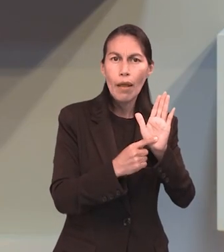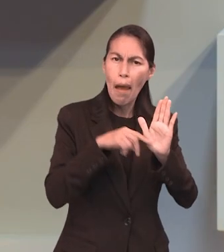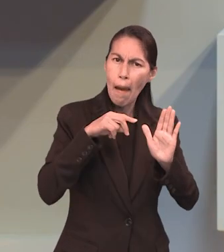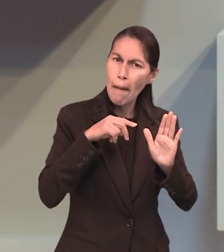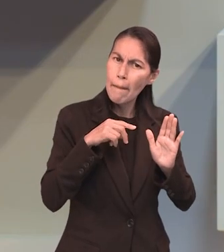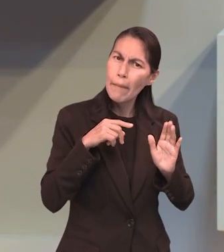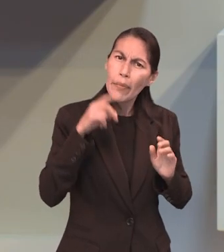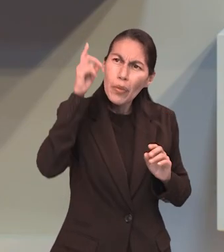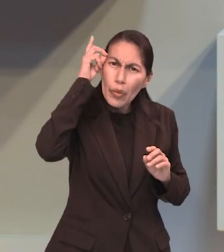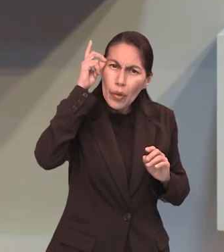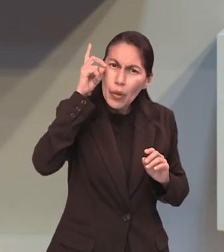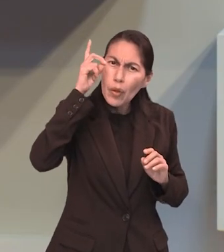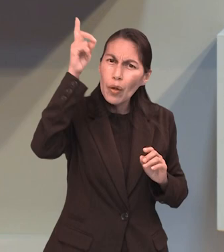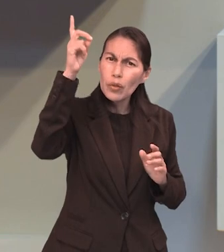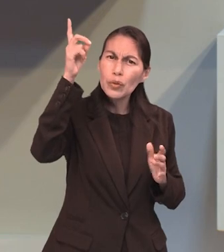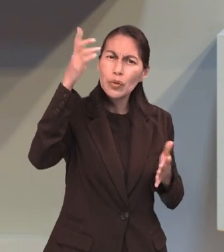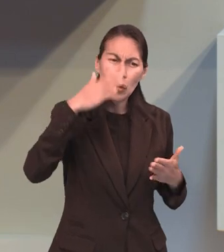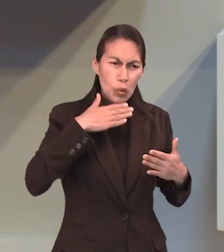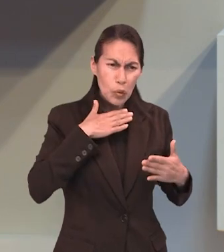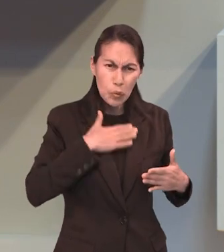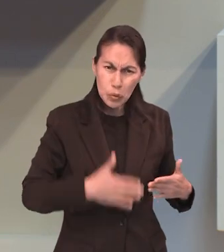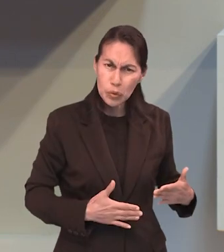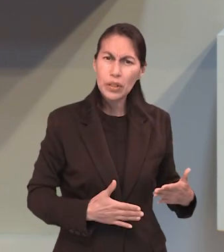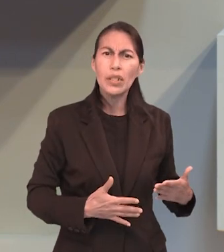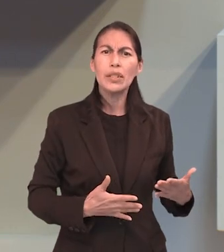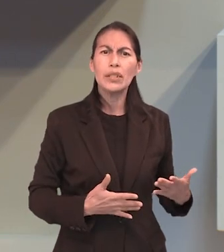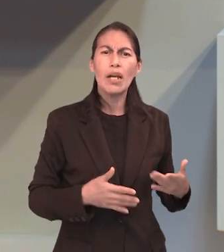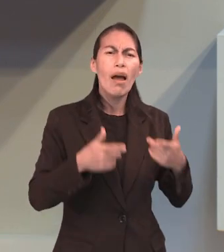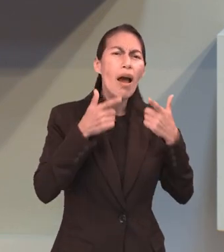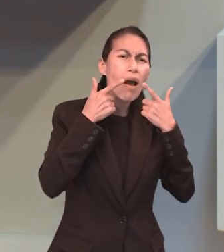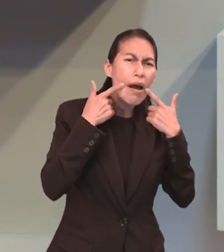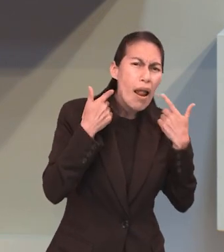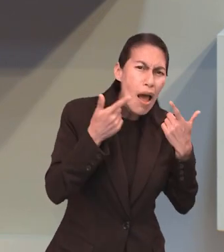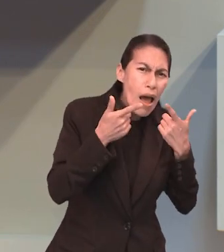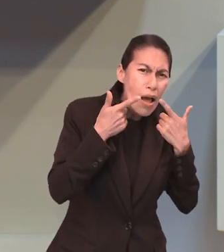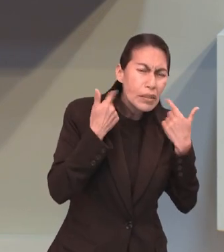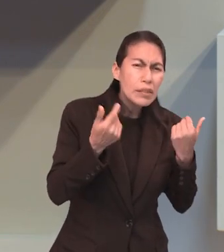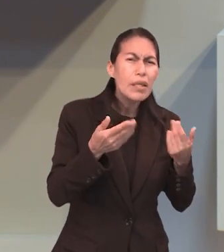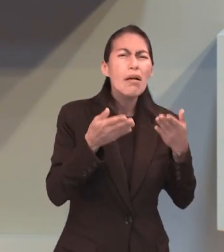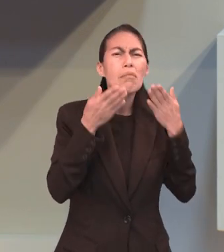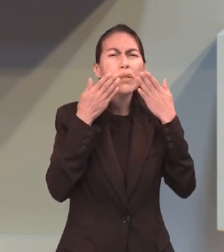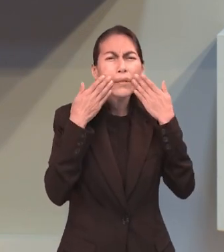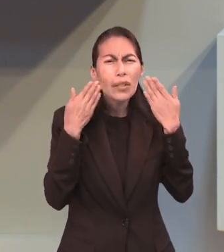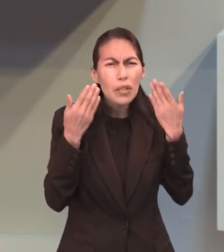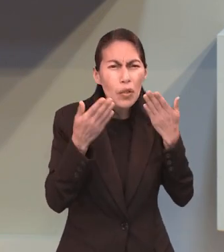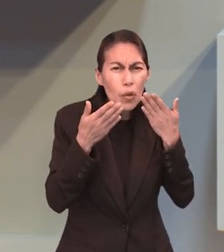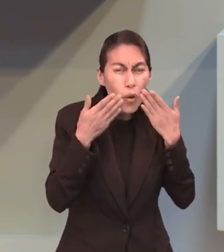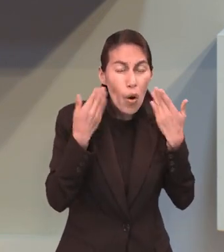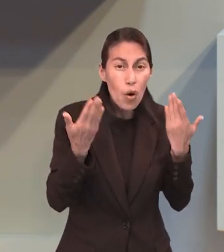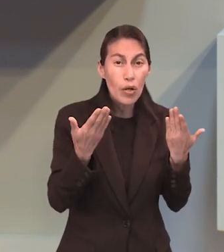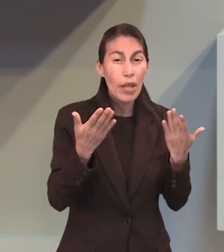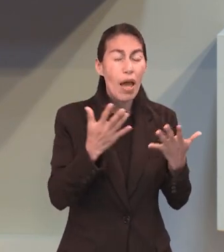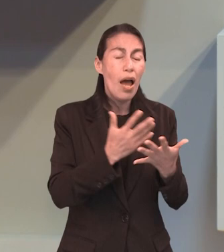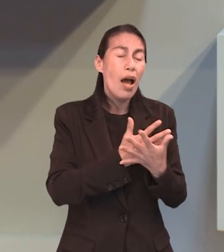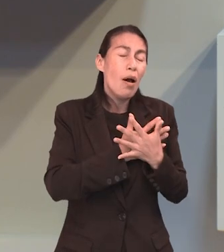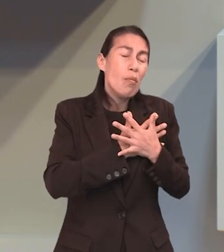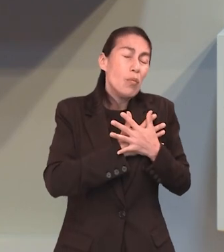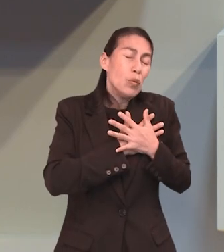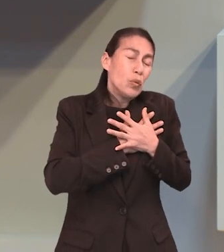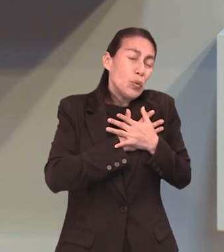acerca de Dios, acerca de su justicia, de su gracia, de su misericordia y su